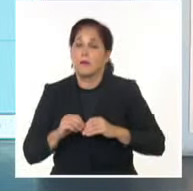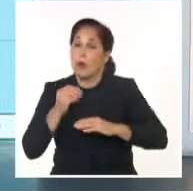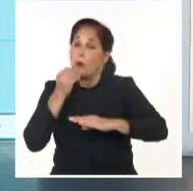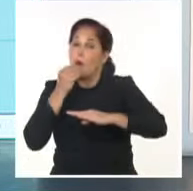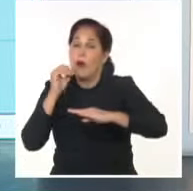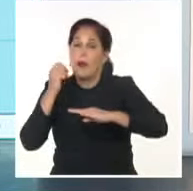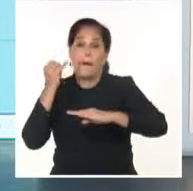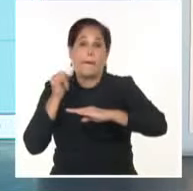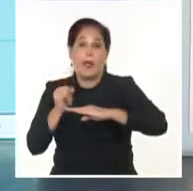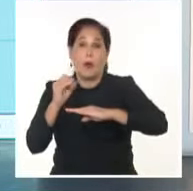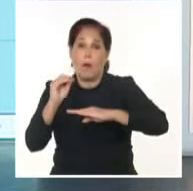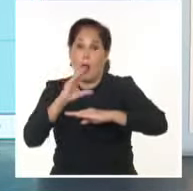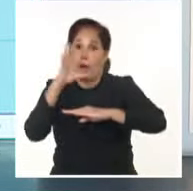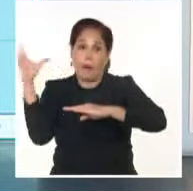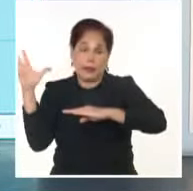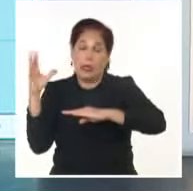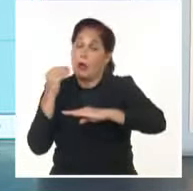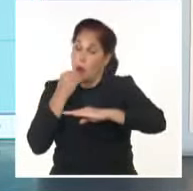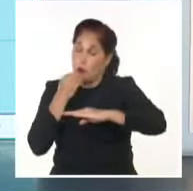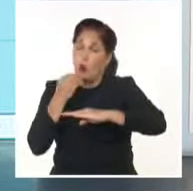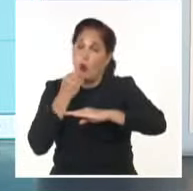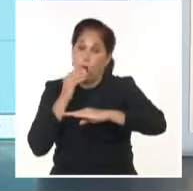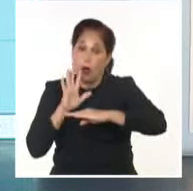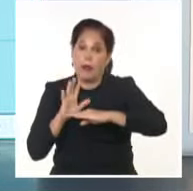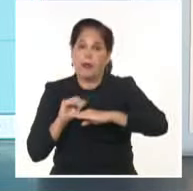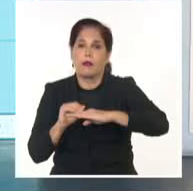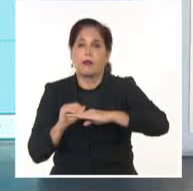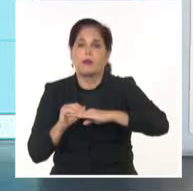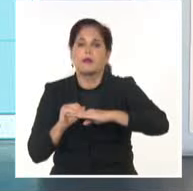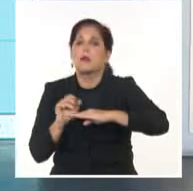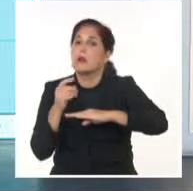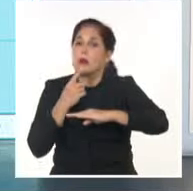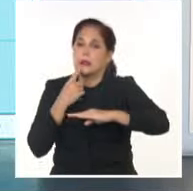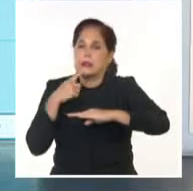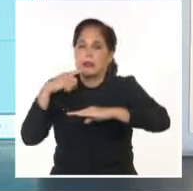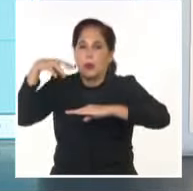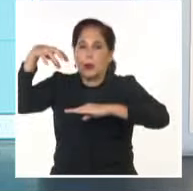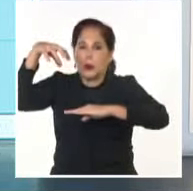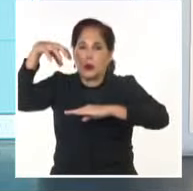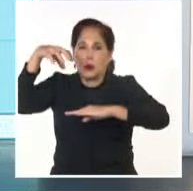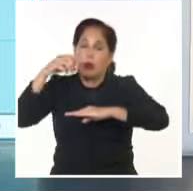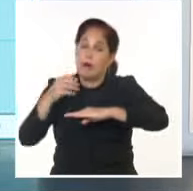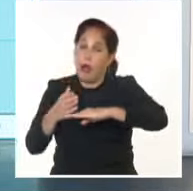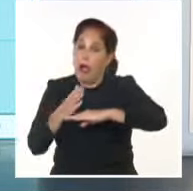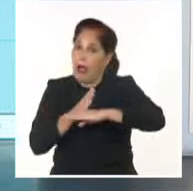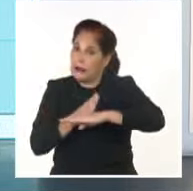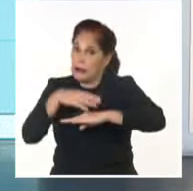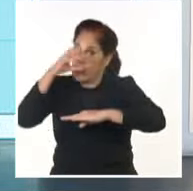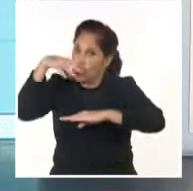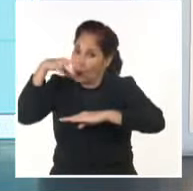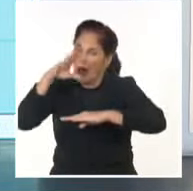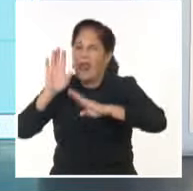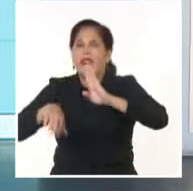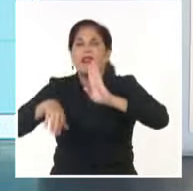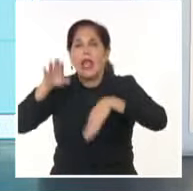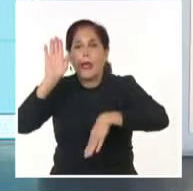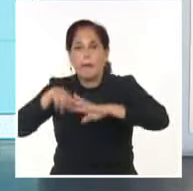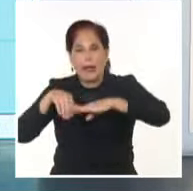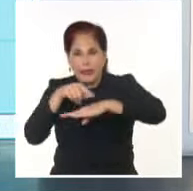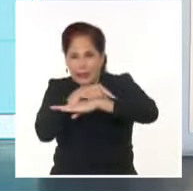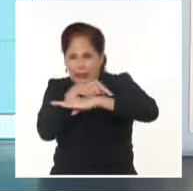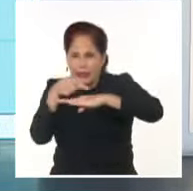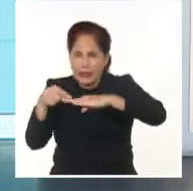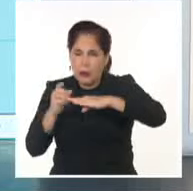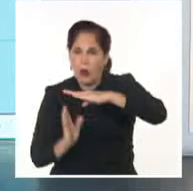miércoles, sobre todo durante la primera parte del día. Los efectos se van a sentir un poco por adelantado, pero esto va a depender mucho, le digo directamente, de